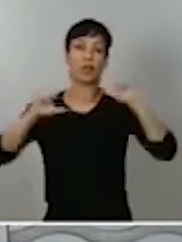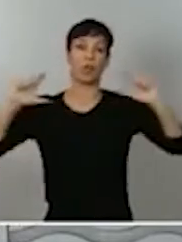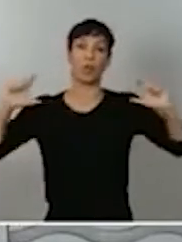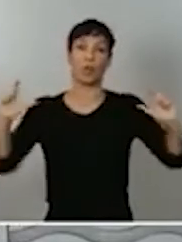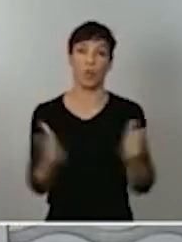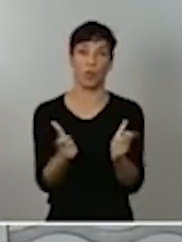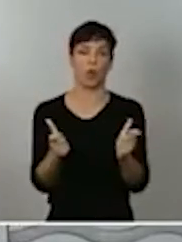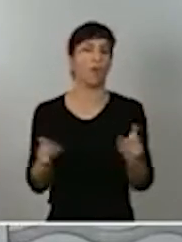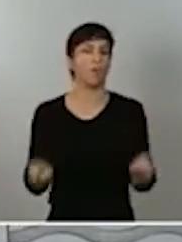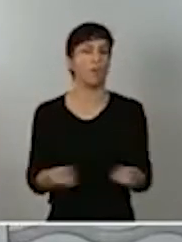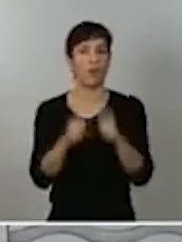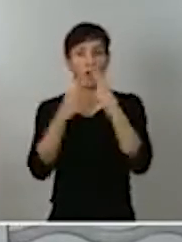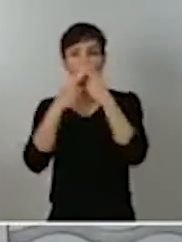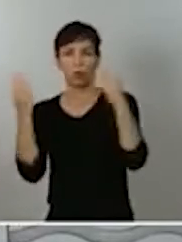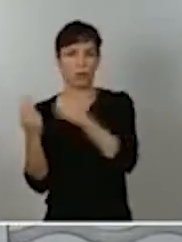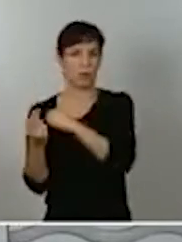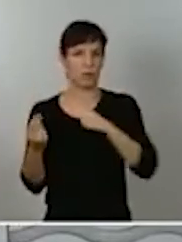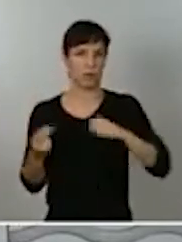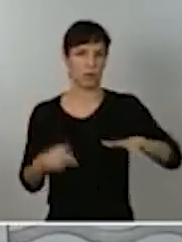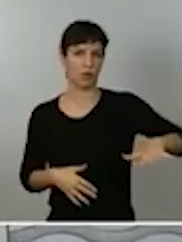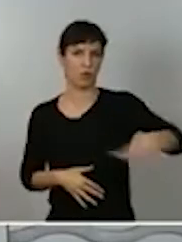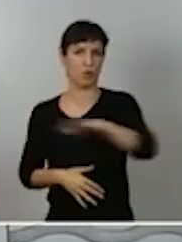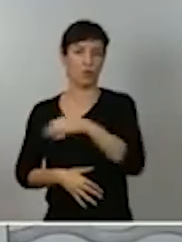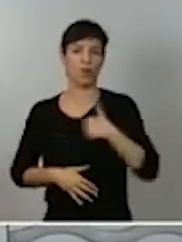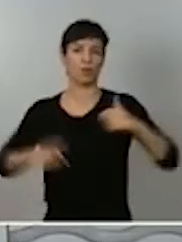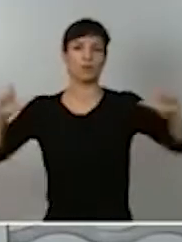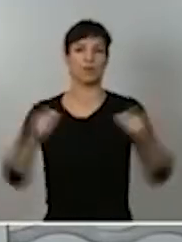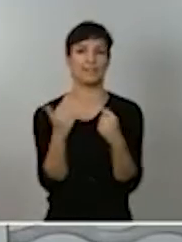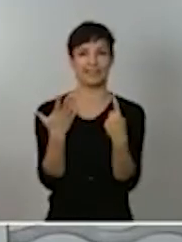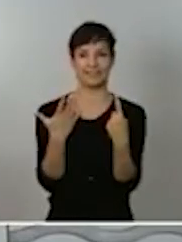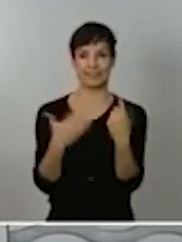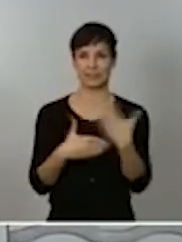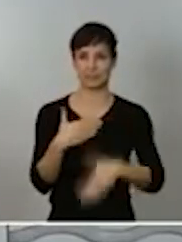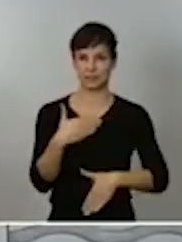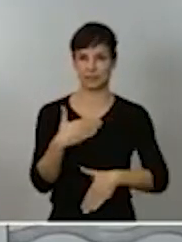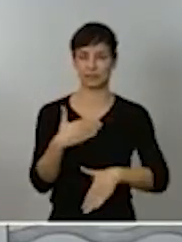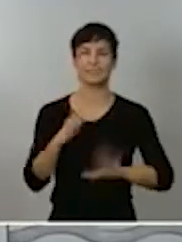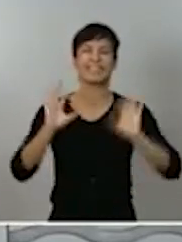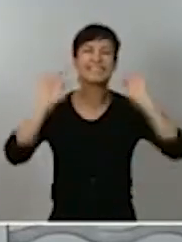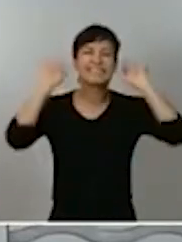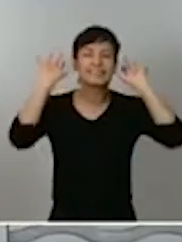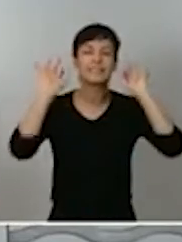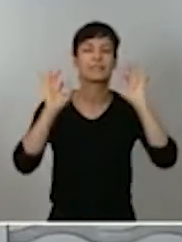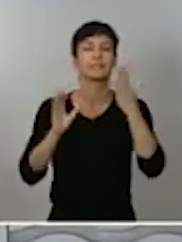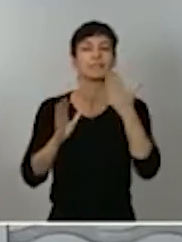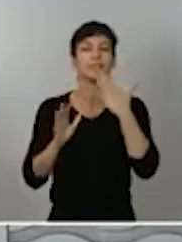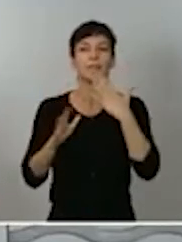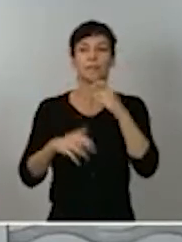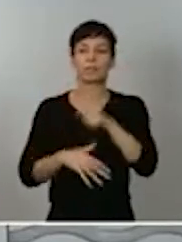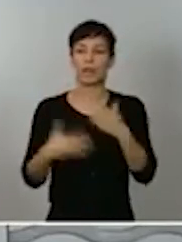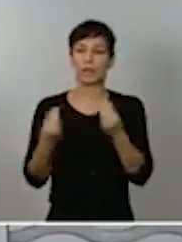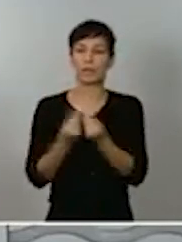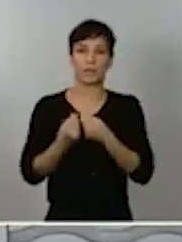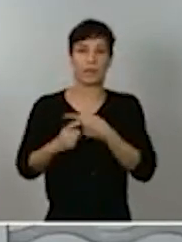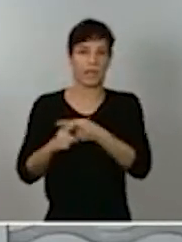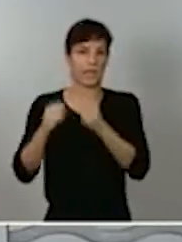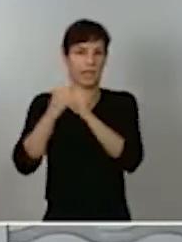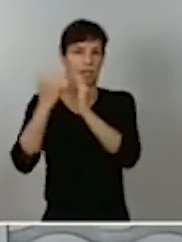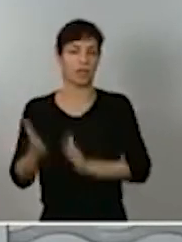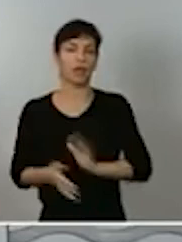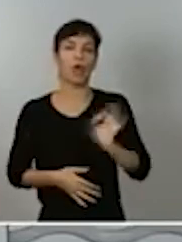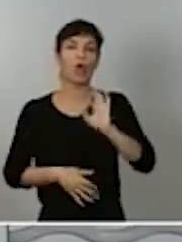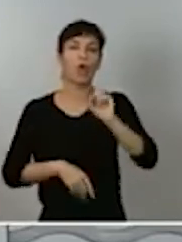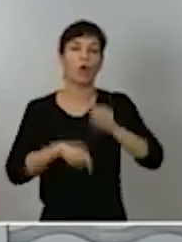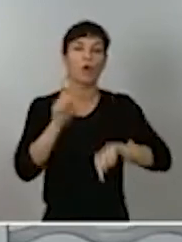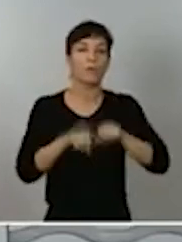públicos como privados, se reduce a seis personas, excepto cuando se trate de convivientes o en aquellas actividades en las que se establecen